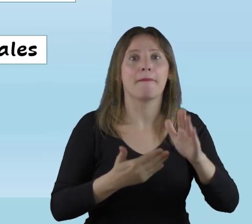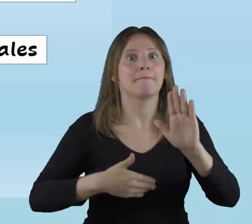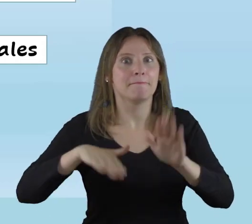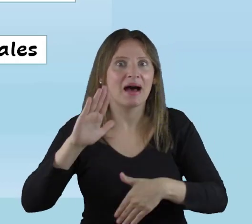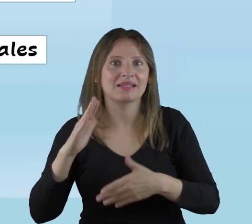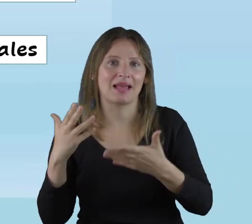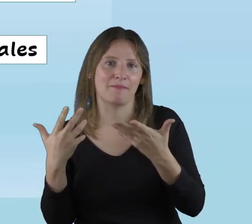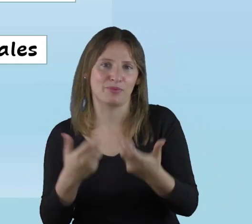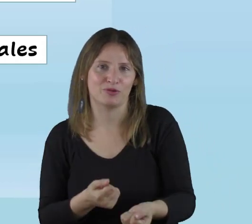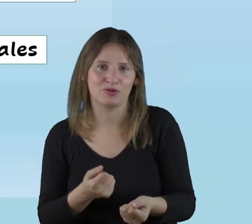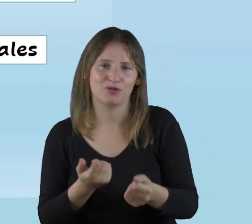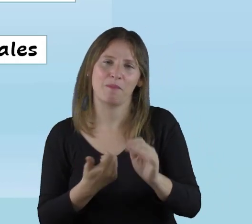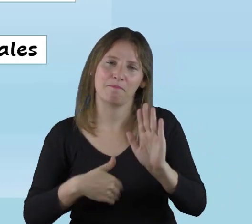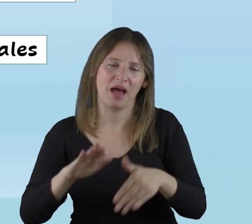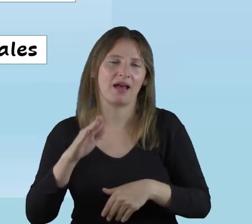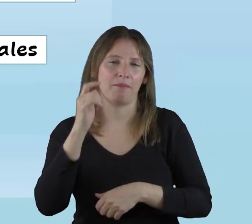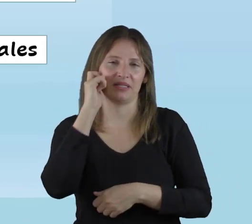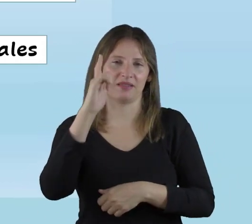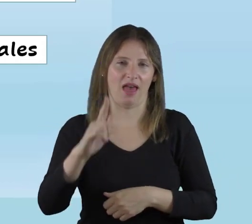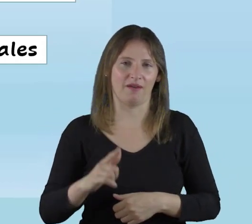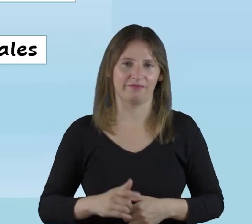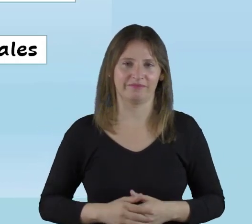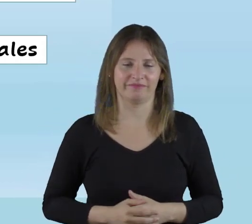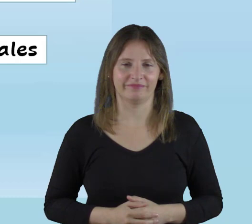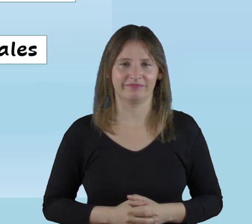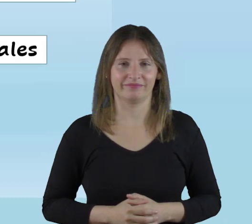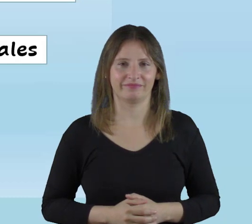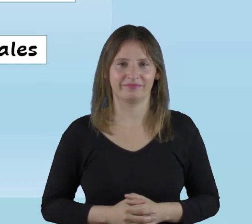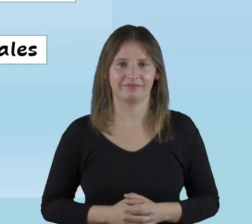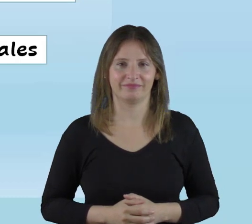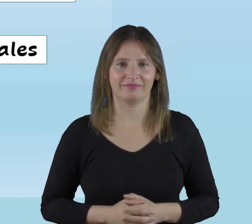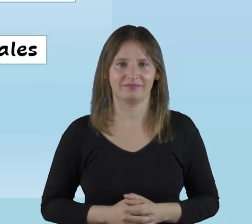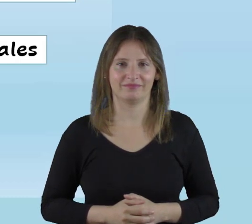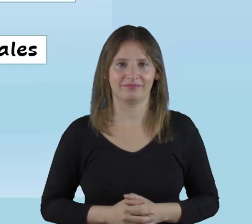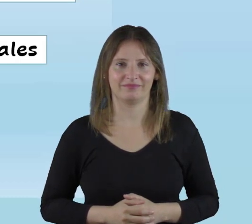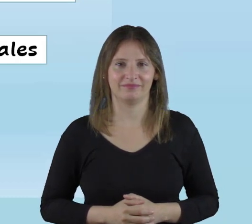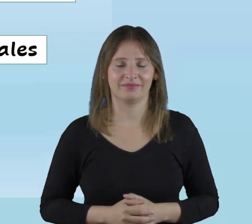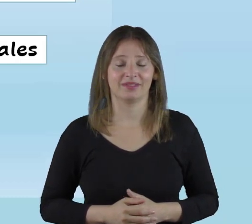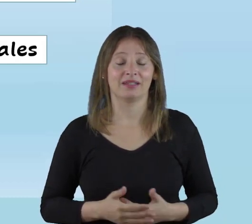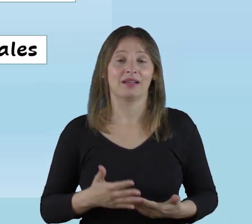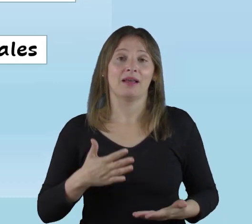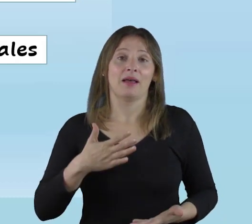de barreras más apoyos mayor capacidad.